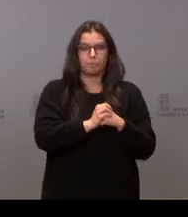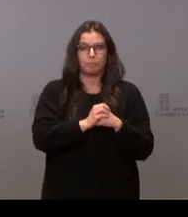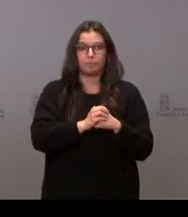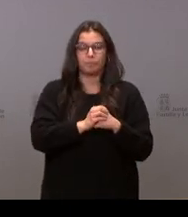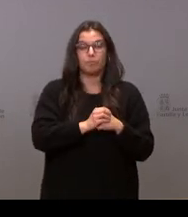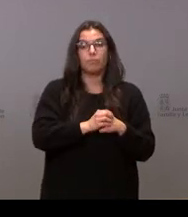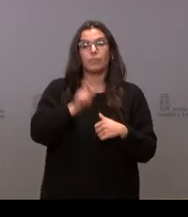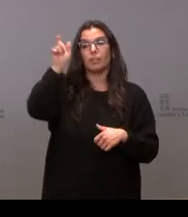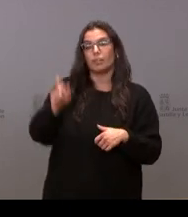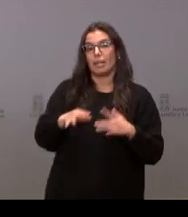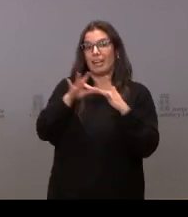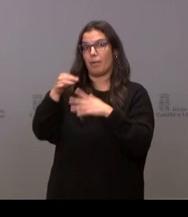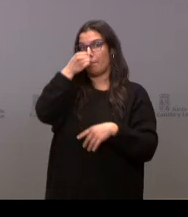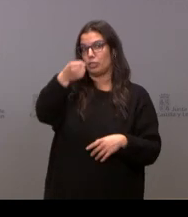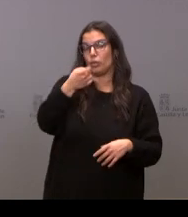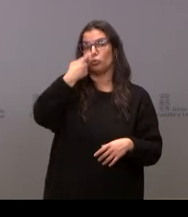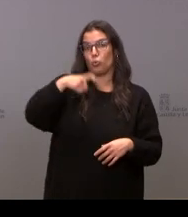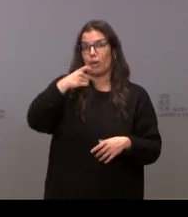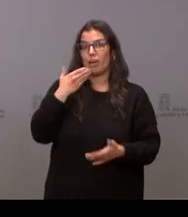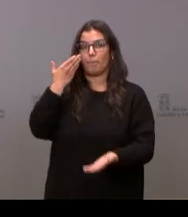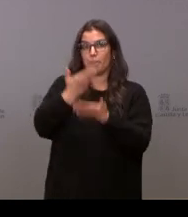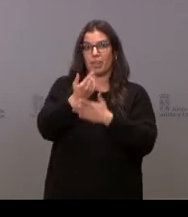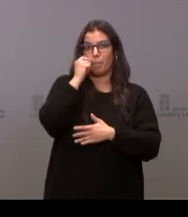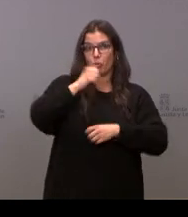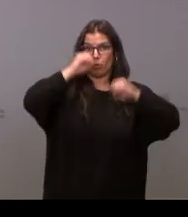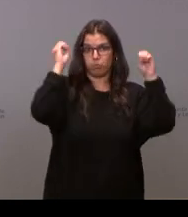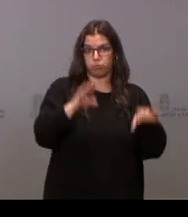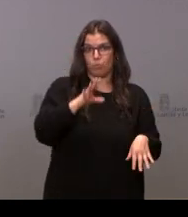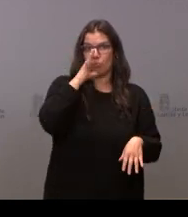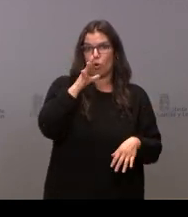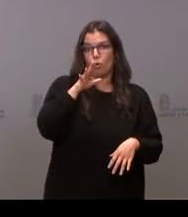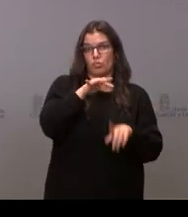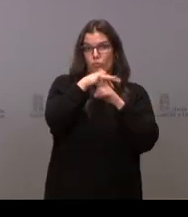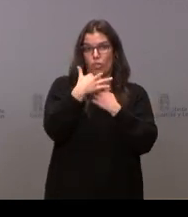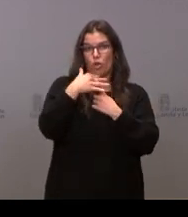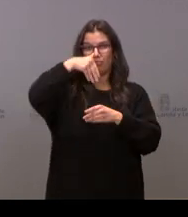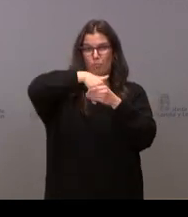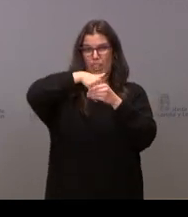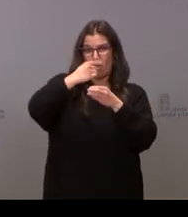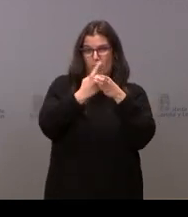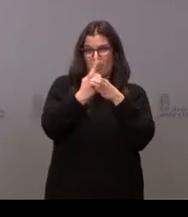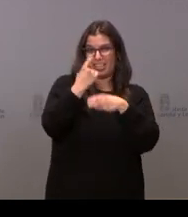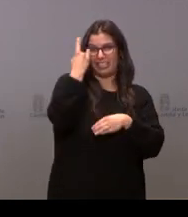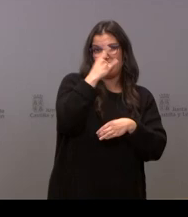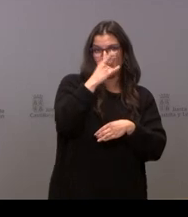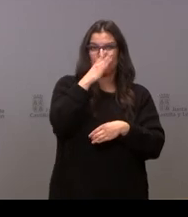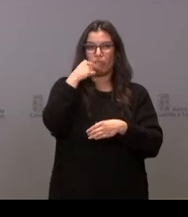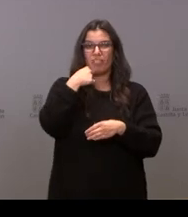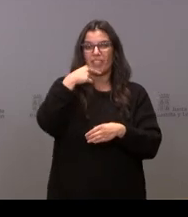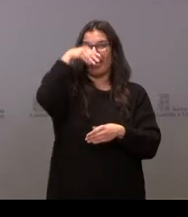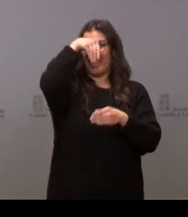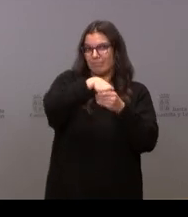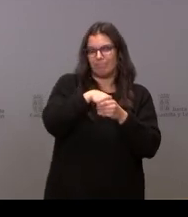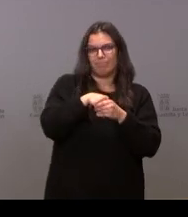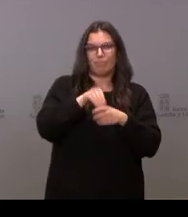Luis Tudanca ha pedido esta misma mañana la dimisión del presidente de la Junta por lo sucedido en Salamanca por considerar que la corrupción está en el origen de su